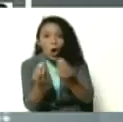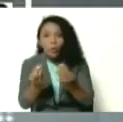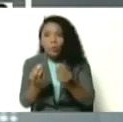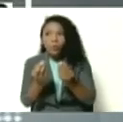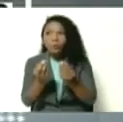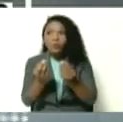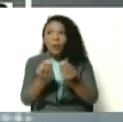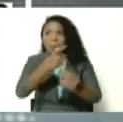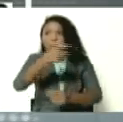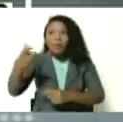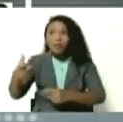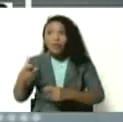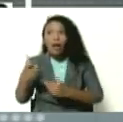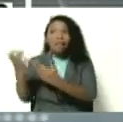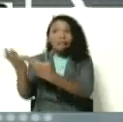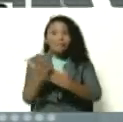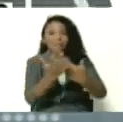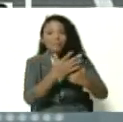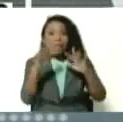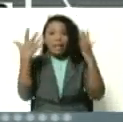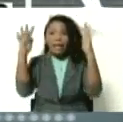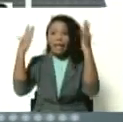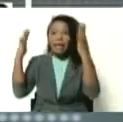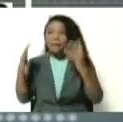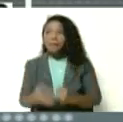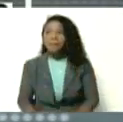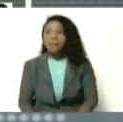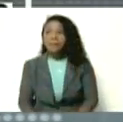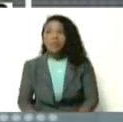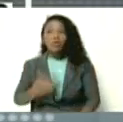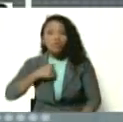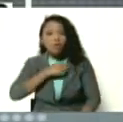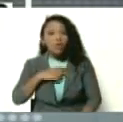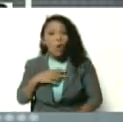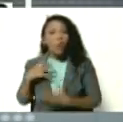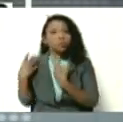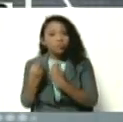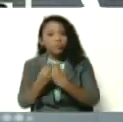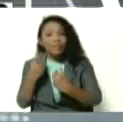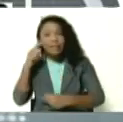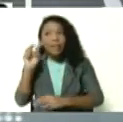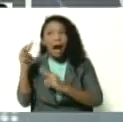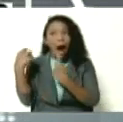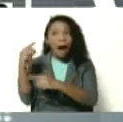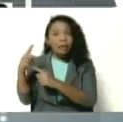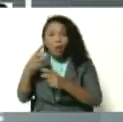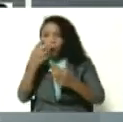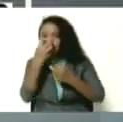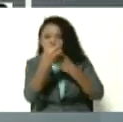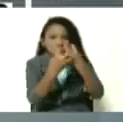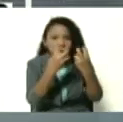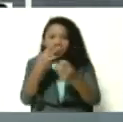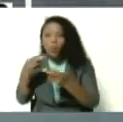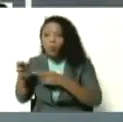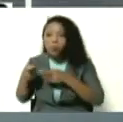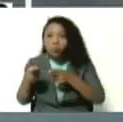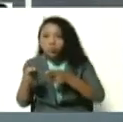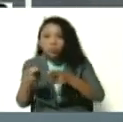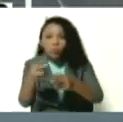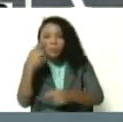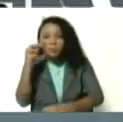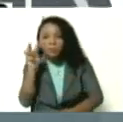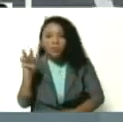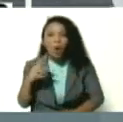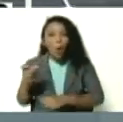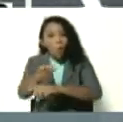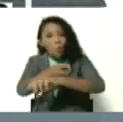vida, aquí están nuestros compañeros de industrias básicas que van a hacer el recorrido, están con nuestro gobernador, bueno,